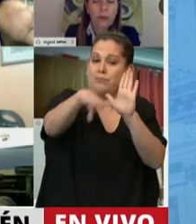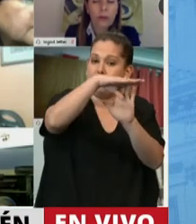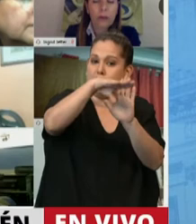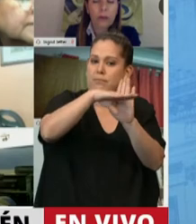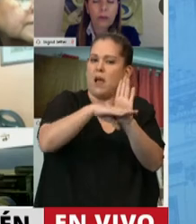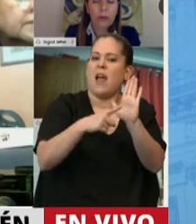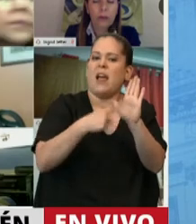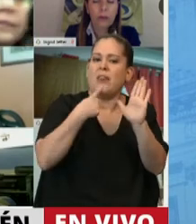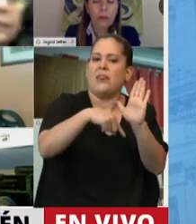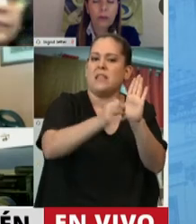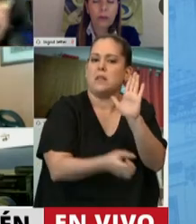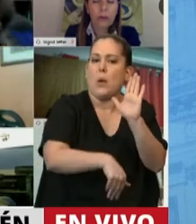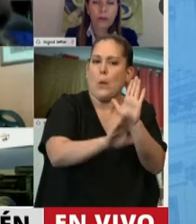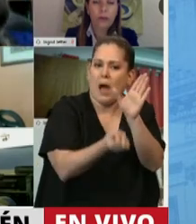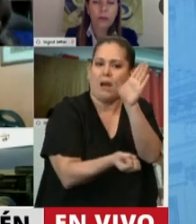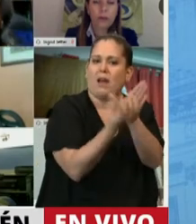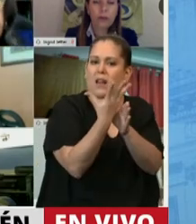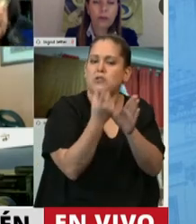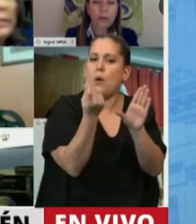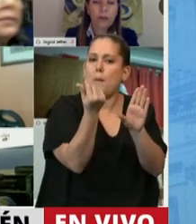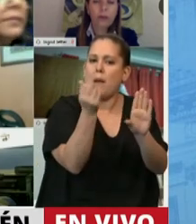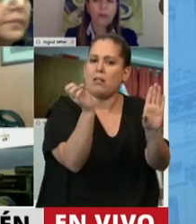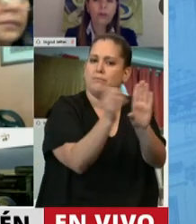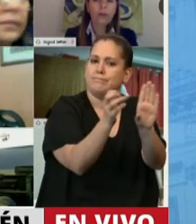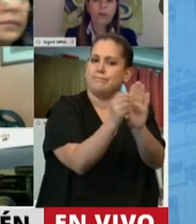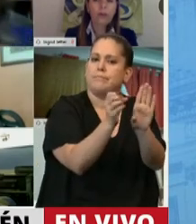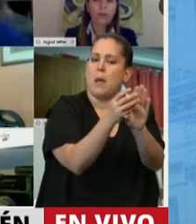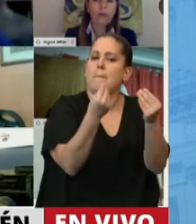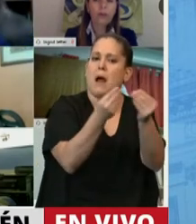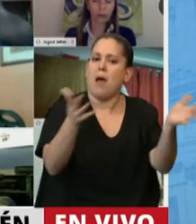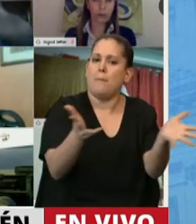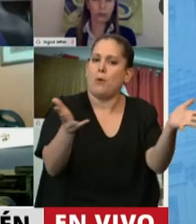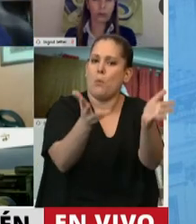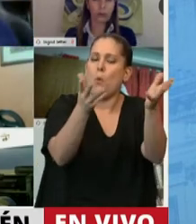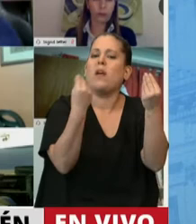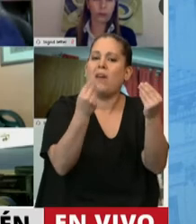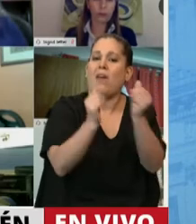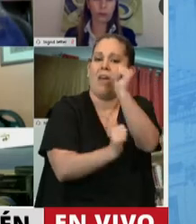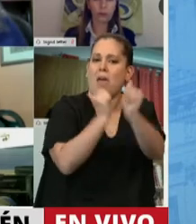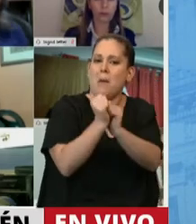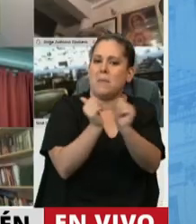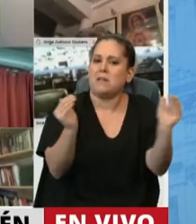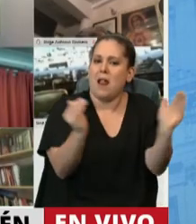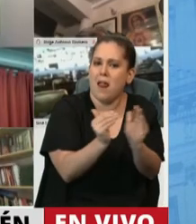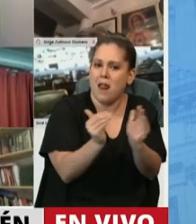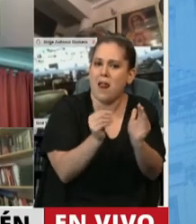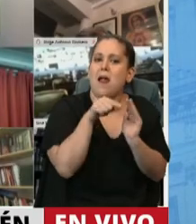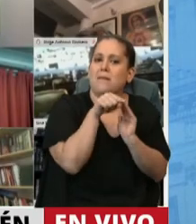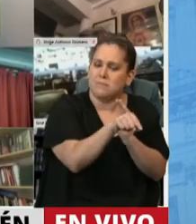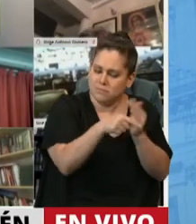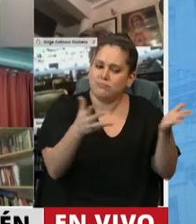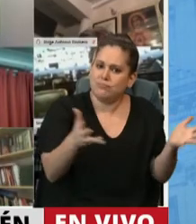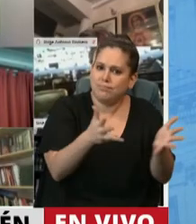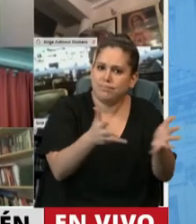la creación de un fondo fiduciario específico para promover a pequeñas y medianas empresas y el